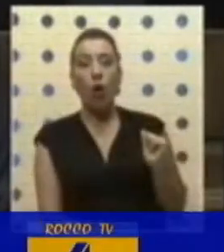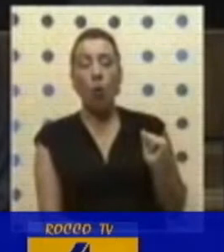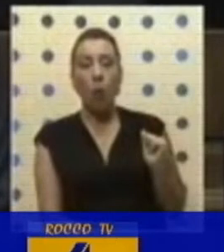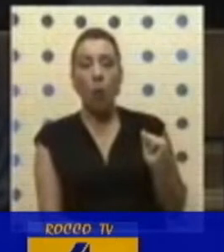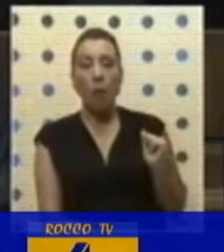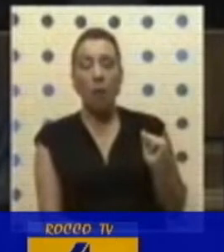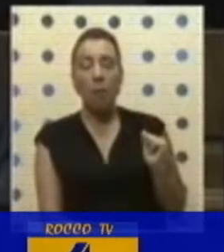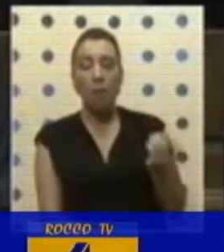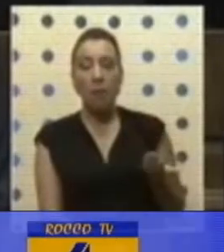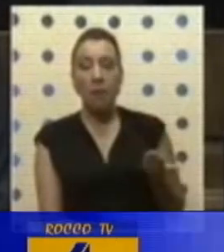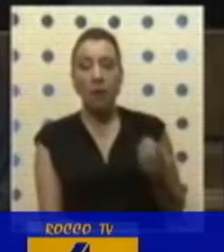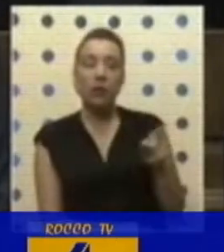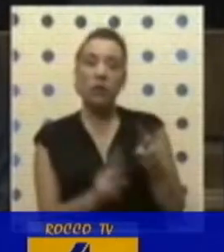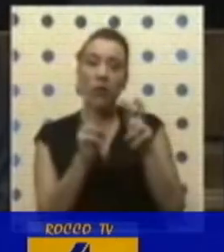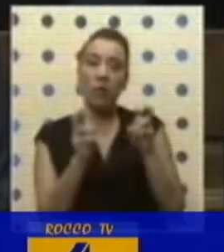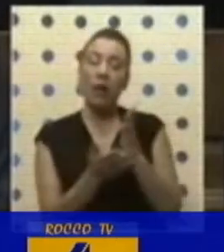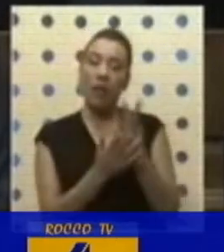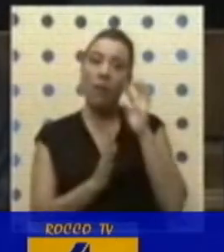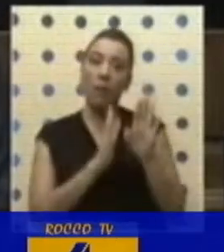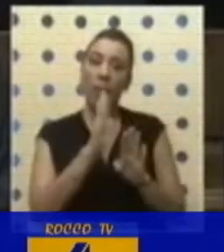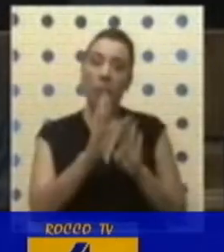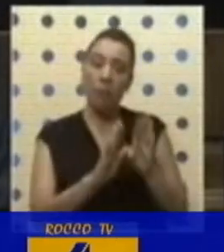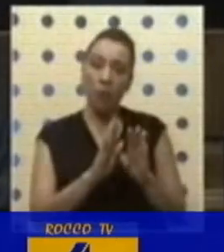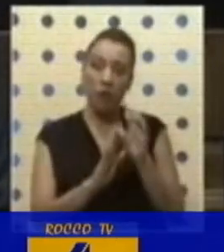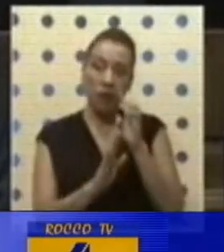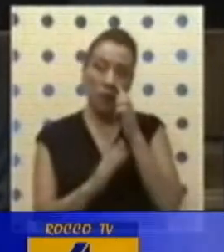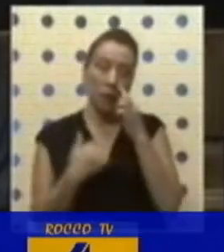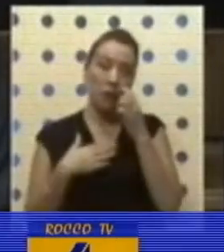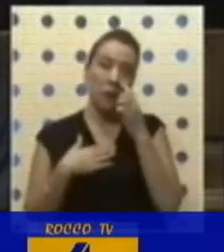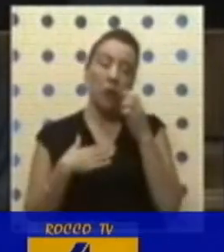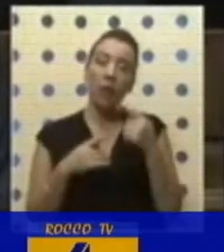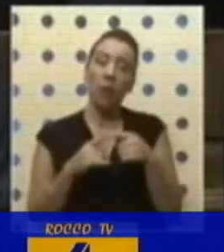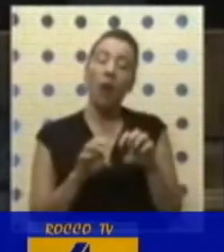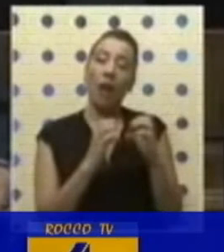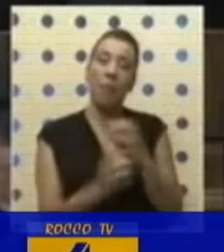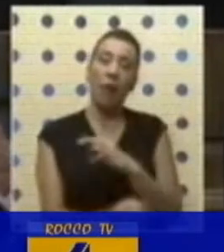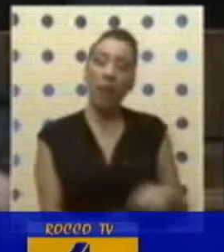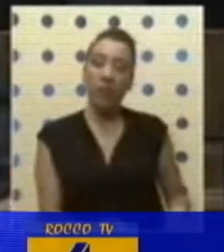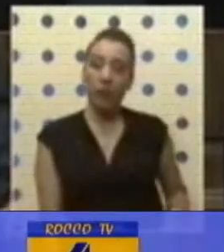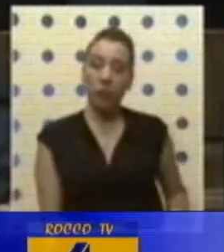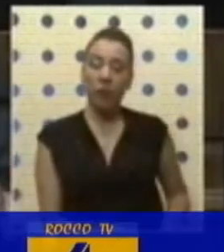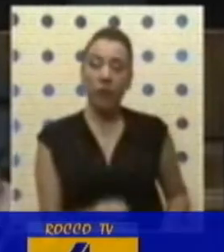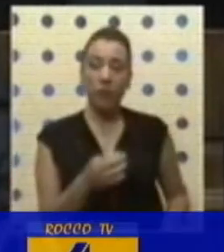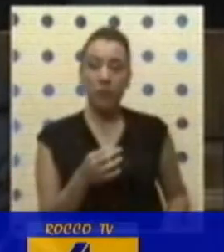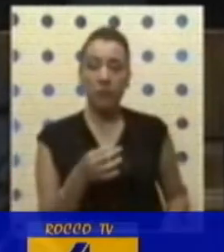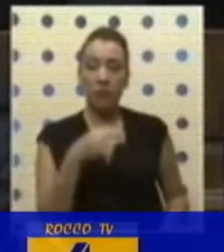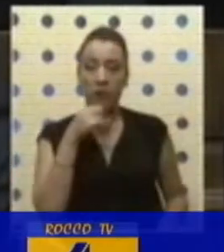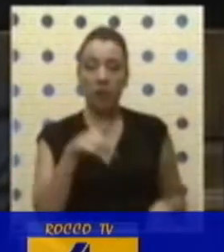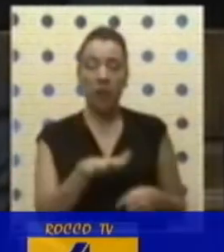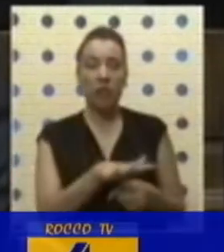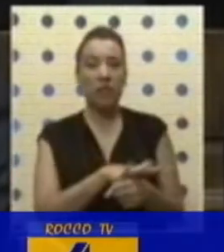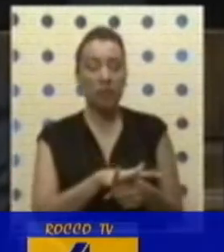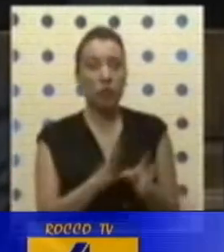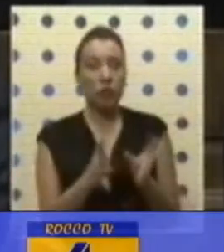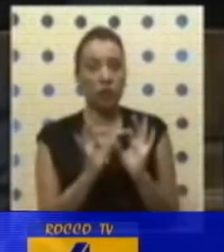este y, obviamente, creo que es un tema que debemos resguardar, salvar, y yo quiero, a través de la Cámara de Diputados, hacer presente esta situación